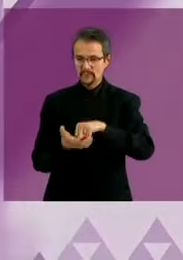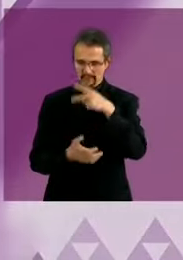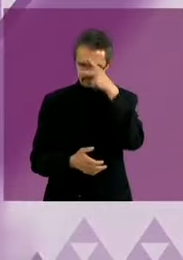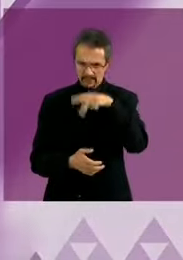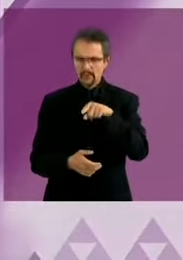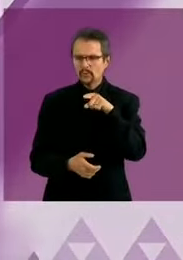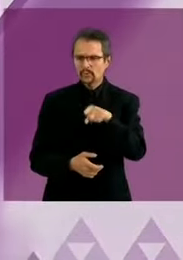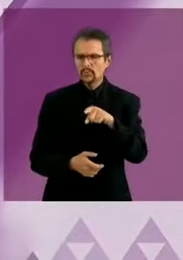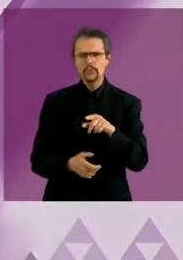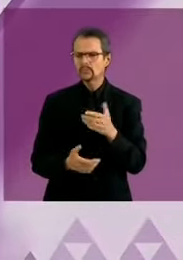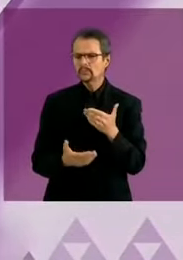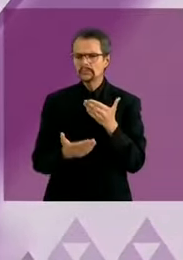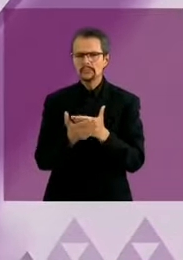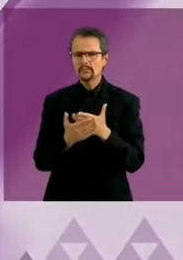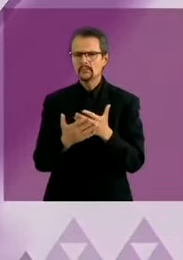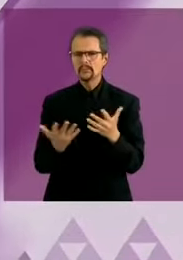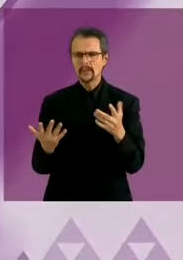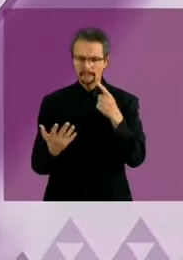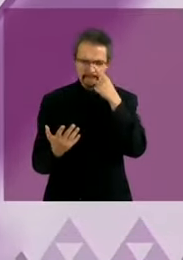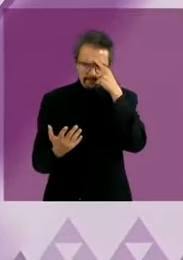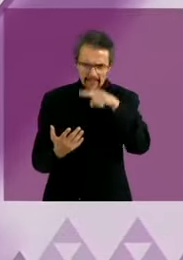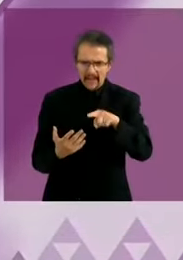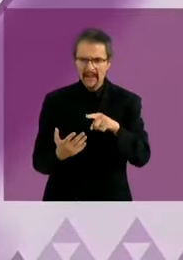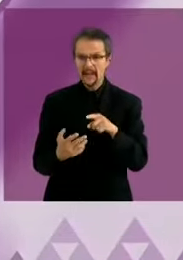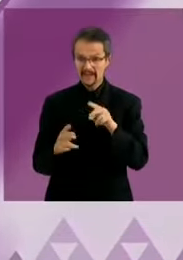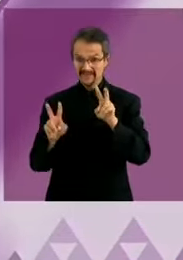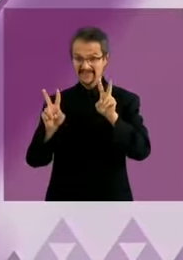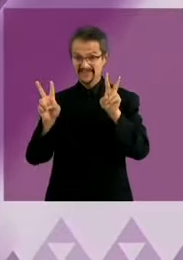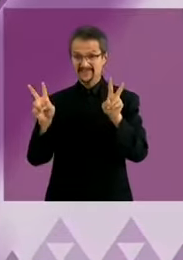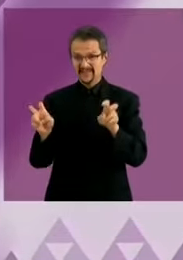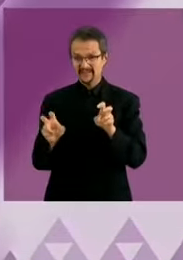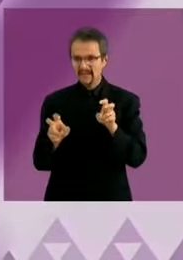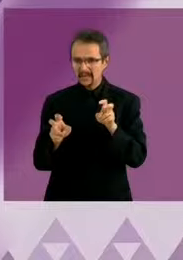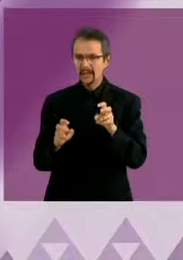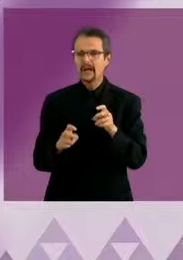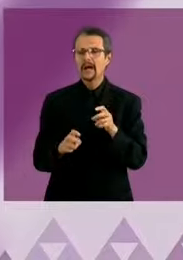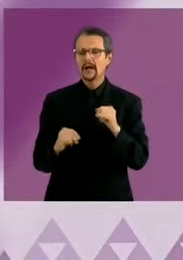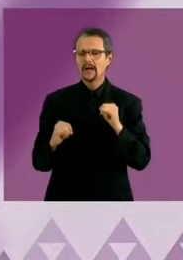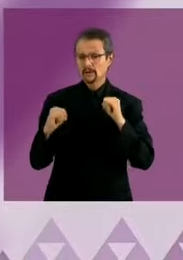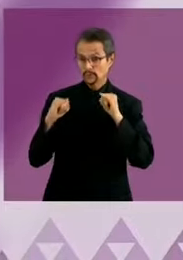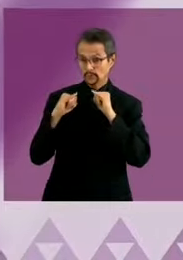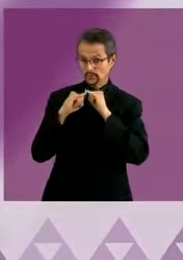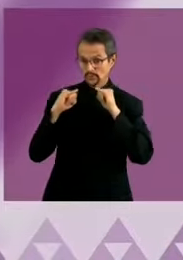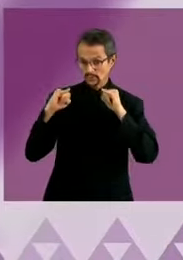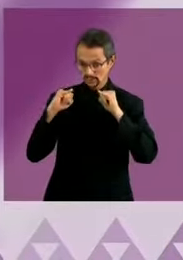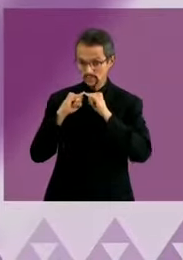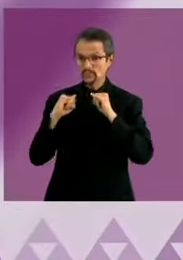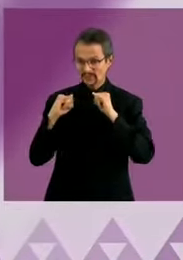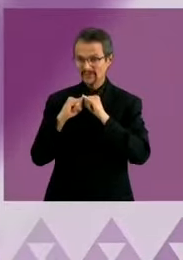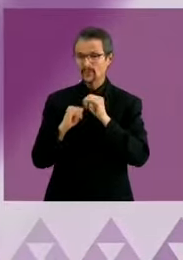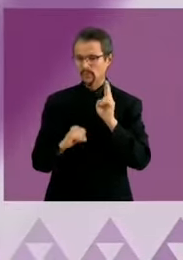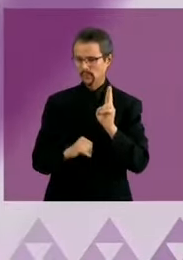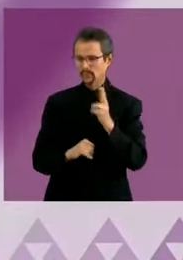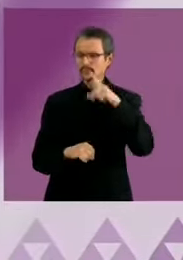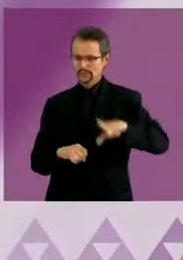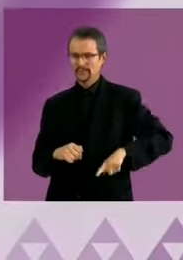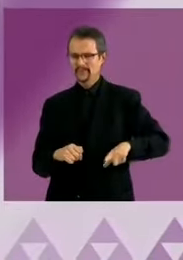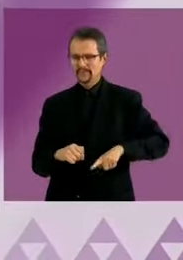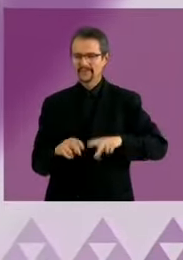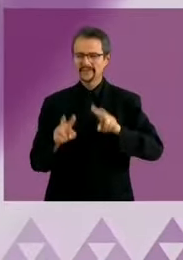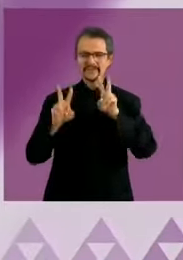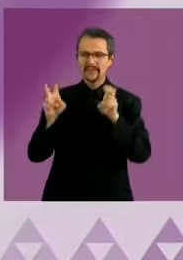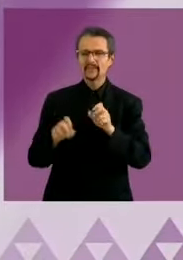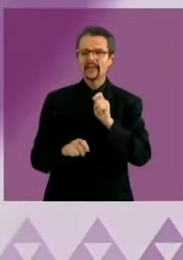para mejorar la calidad de los conocimientos impartidos en las instituciones de educación pública? Es el tema de la